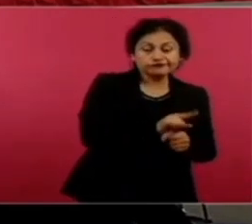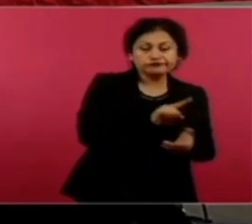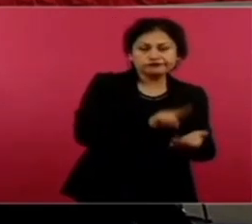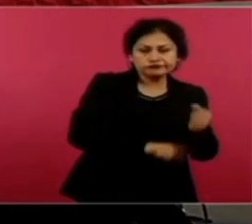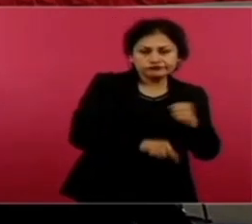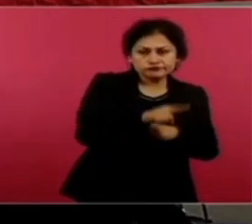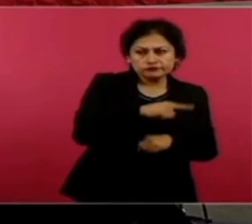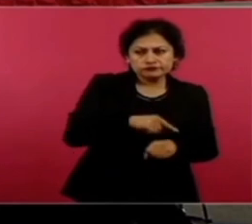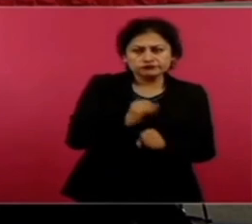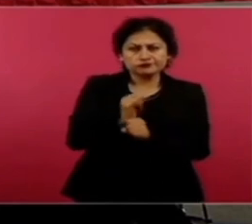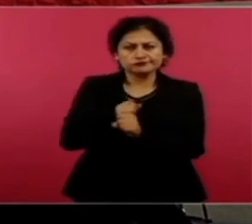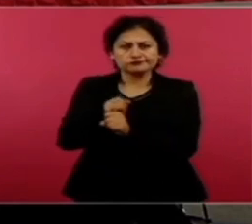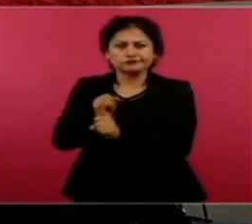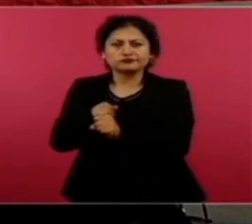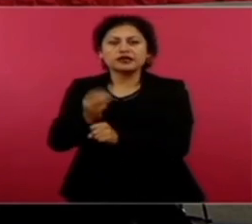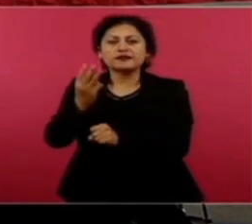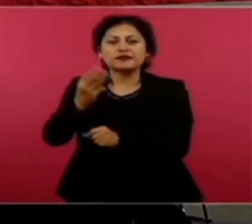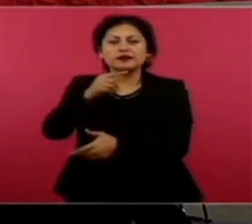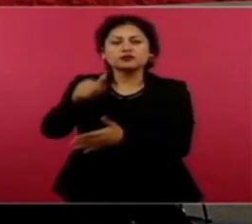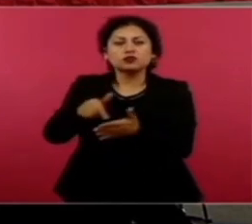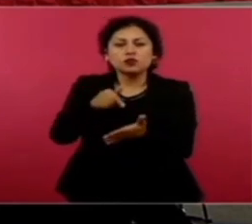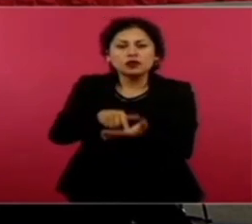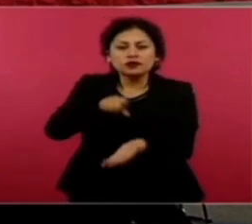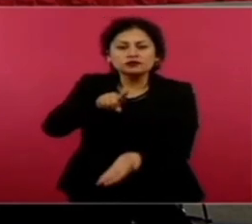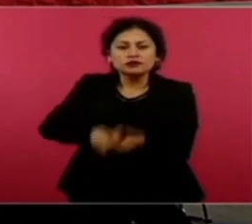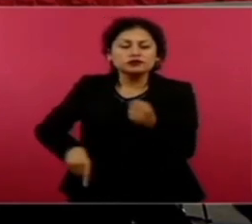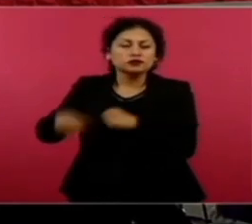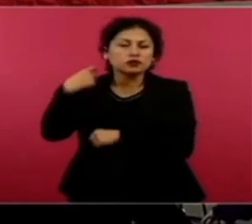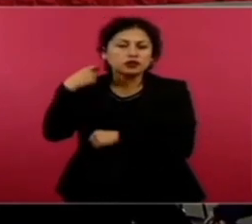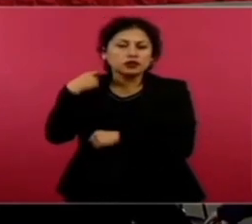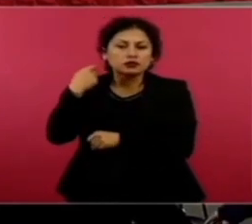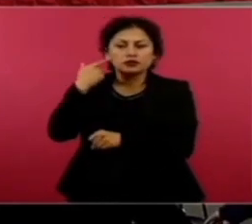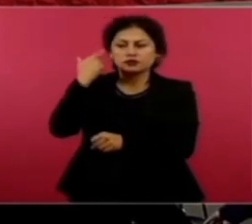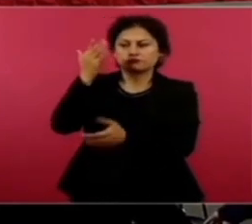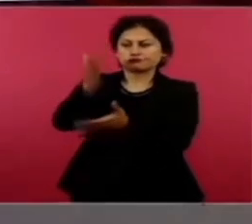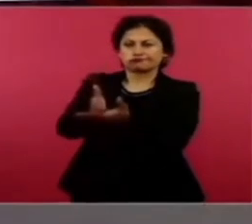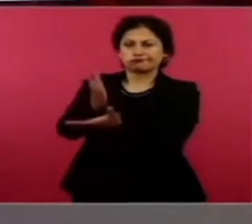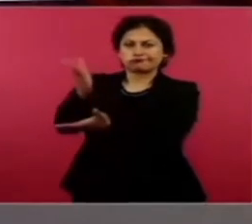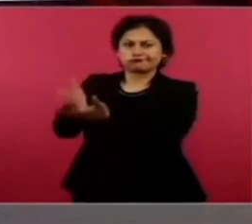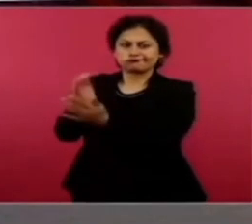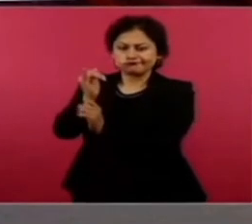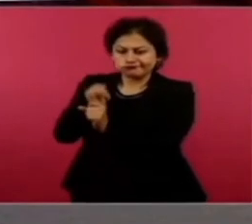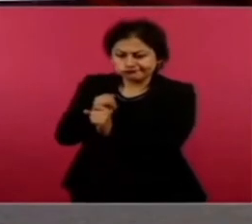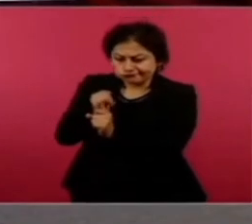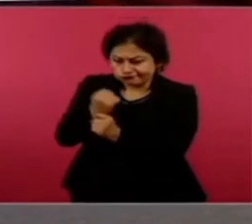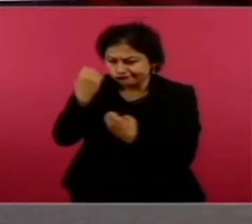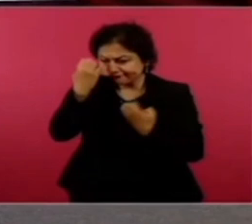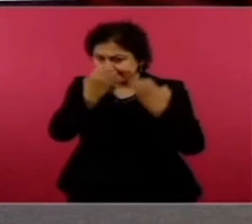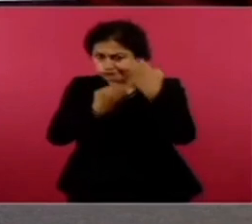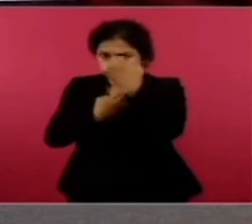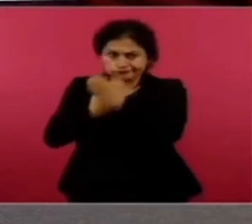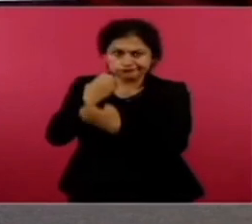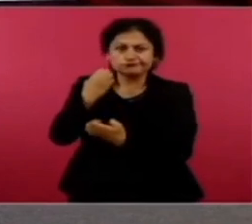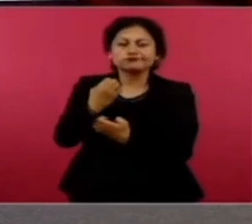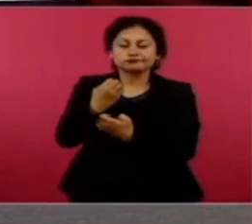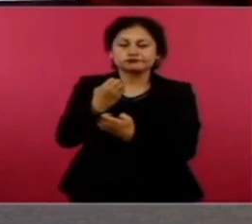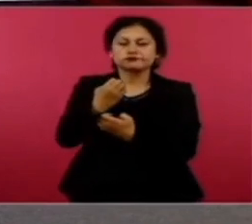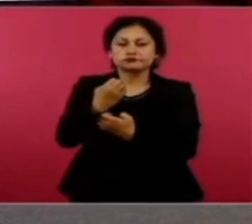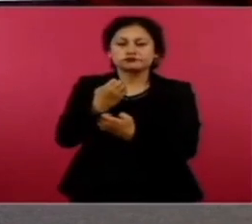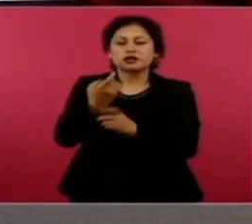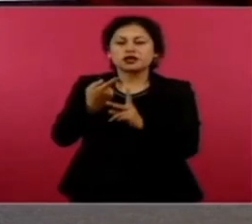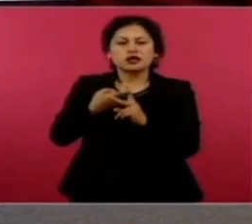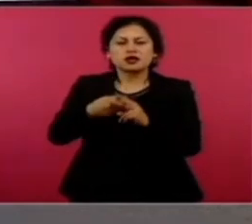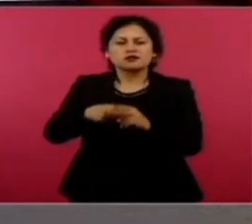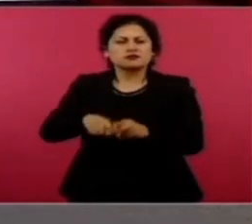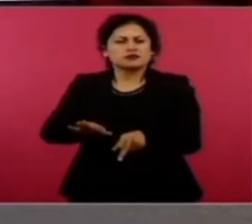actos de investigación, ya que esto corresponde a la policía de investigación. Y por lo que hace, esto se inicia